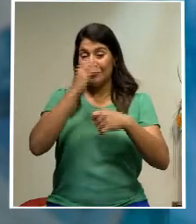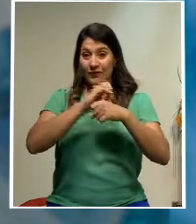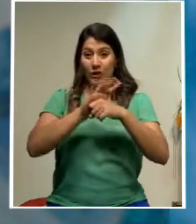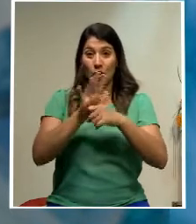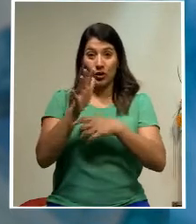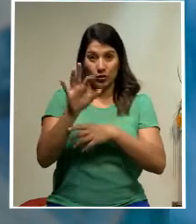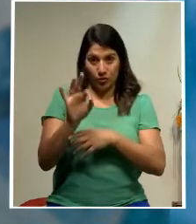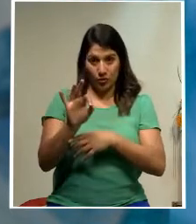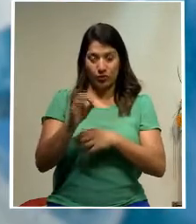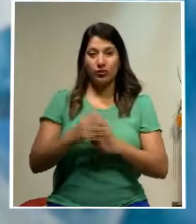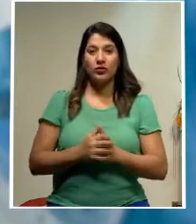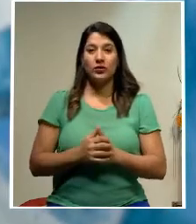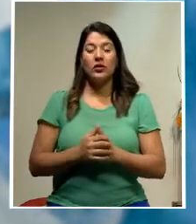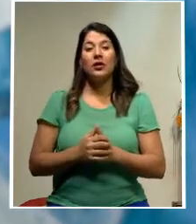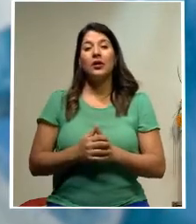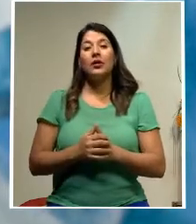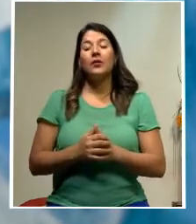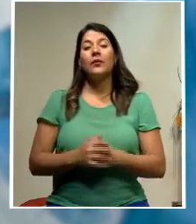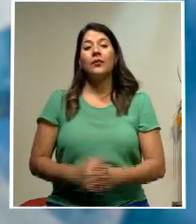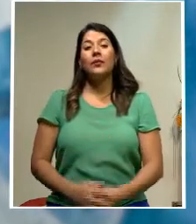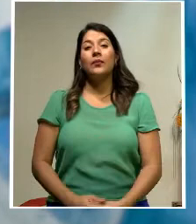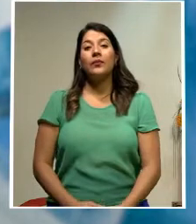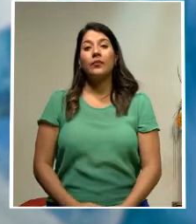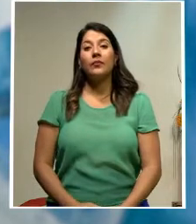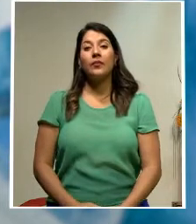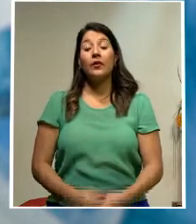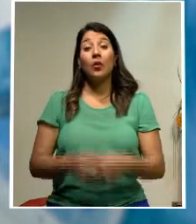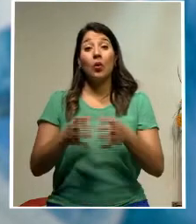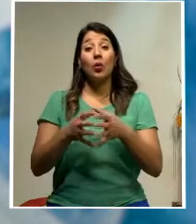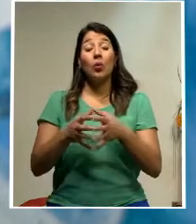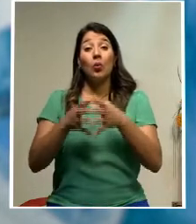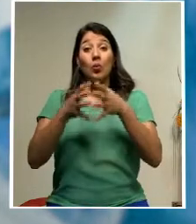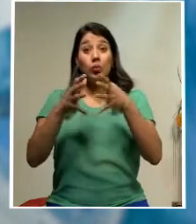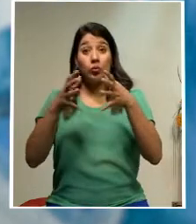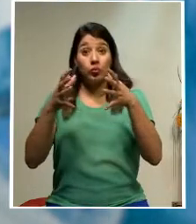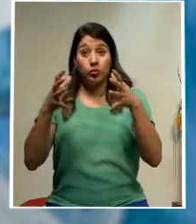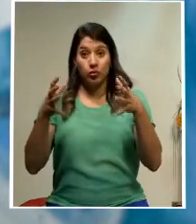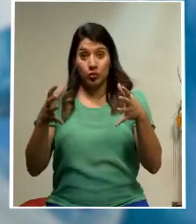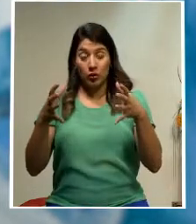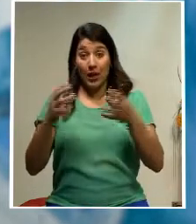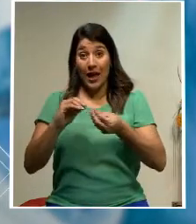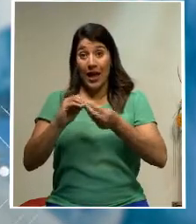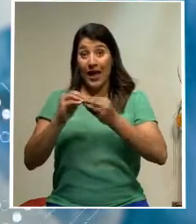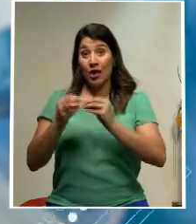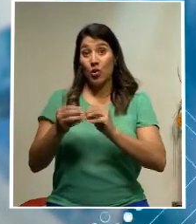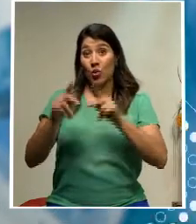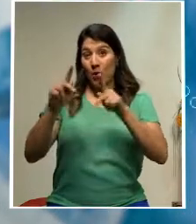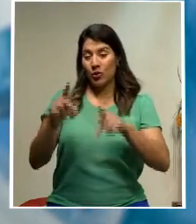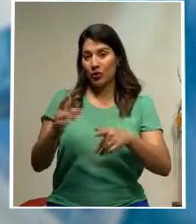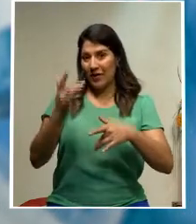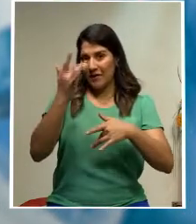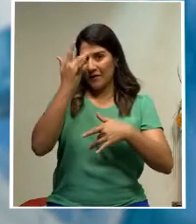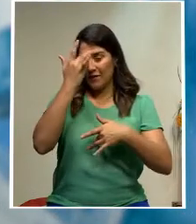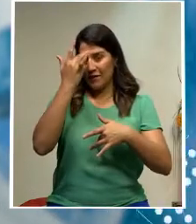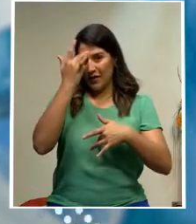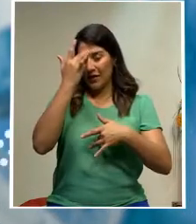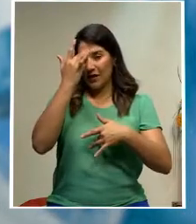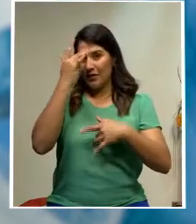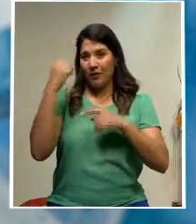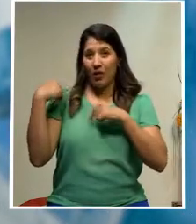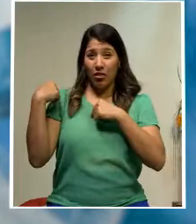Se trata de un incremento en la cantidad de casos que vienen